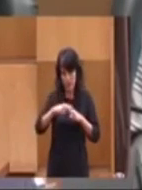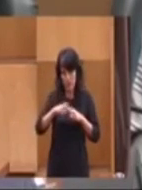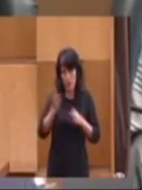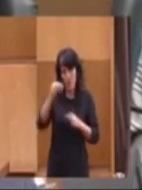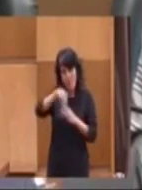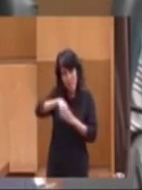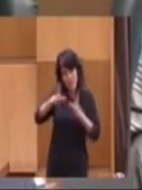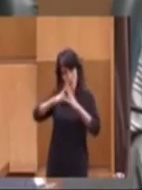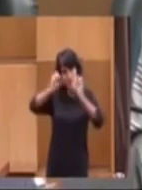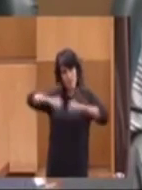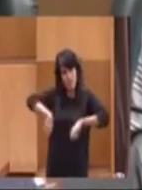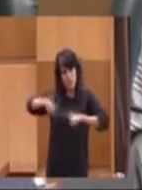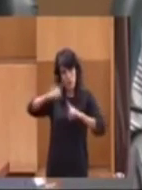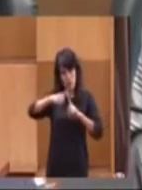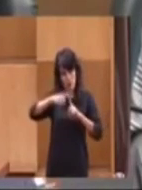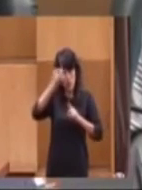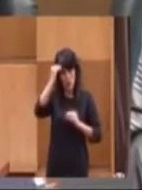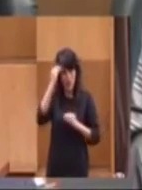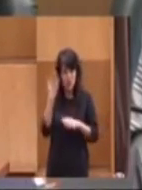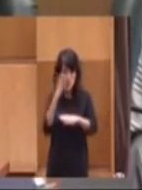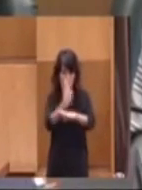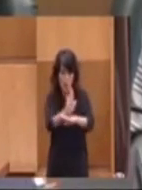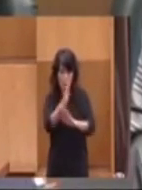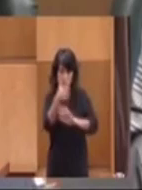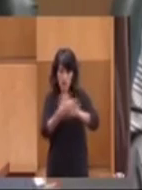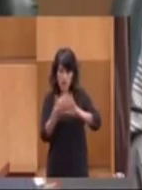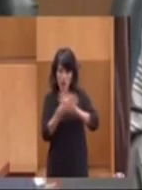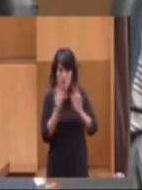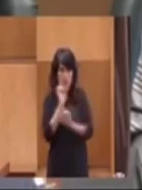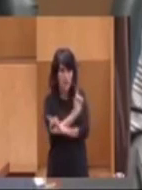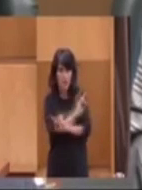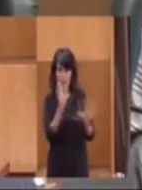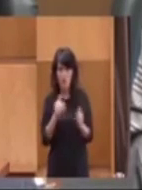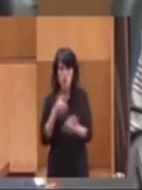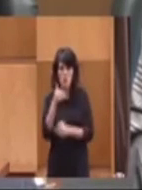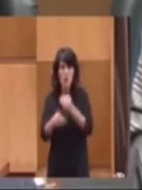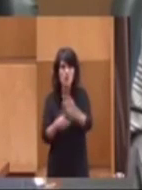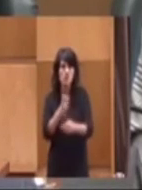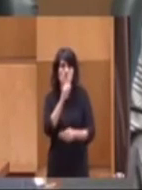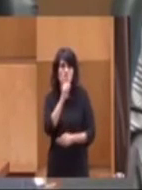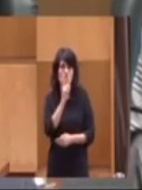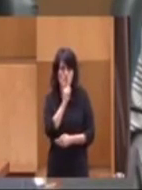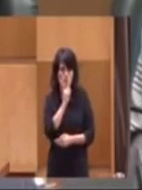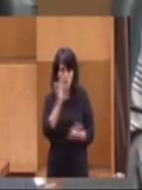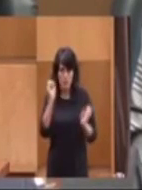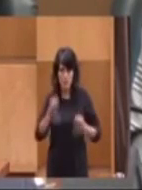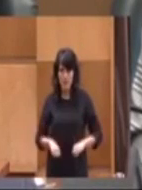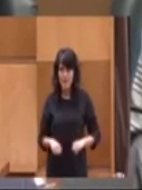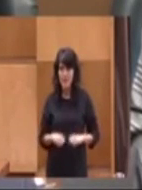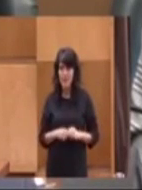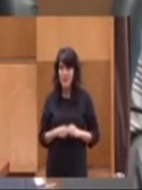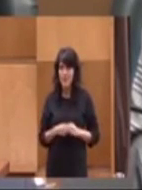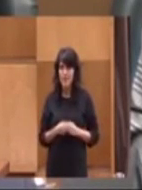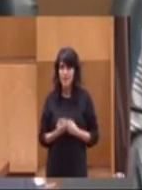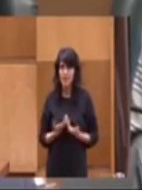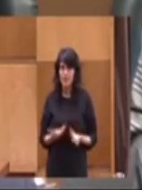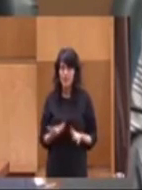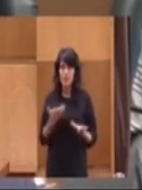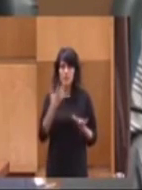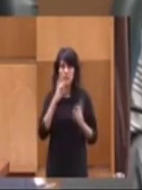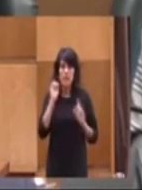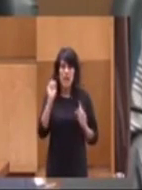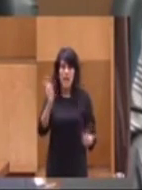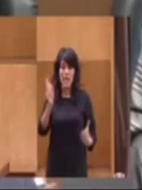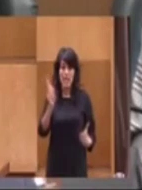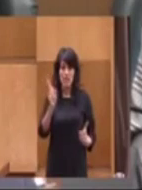Pacto de Toledo. Y yo creo que la moción habla claramente de cuál sería el proceso y la canalización. Por tanto, en caso